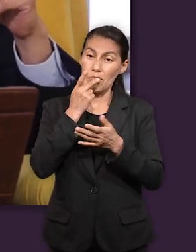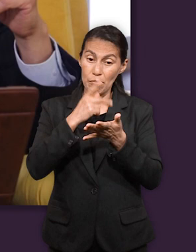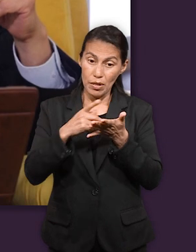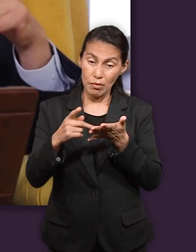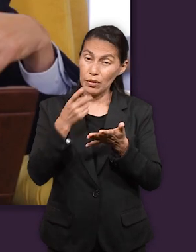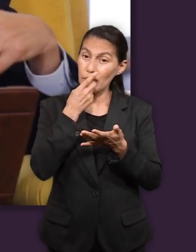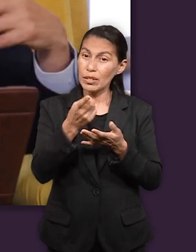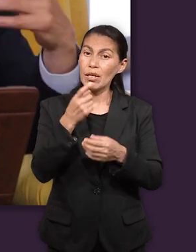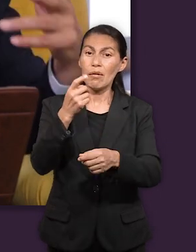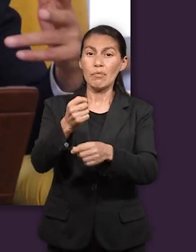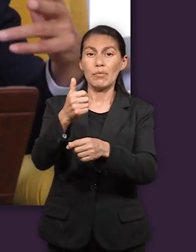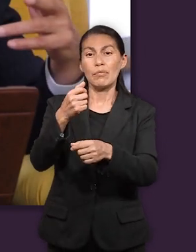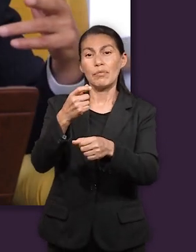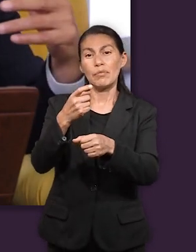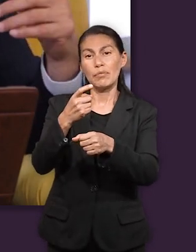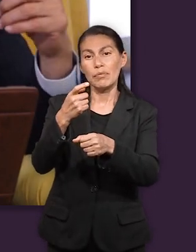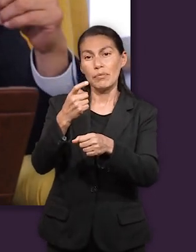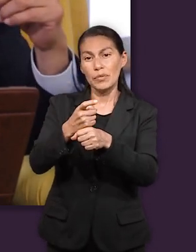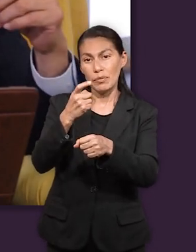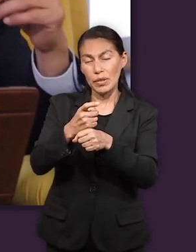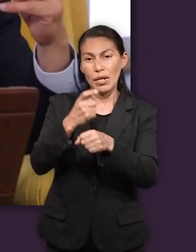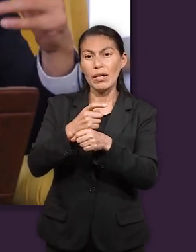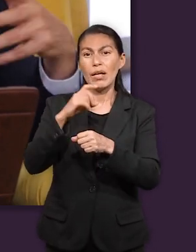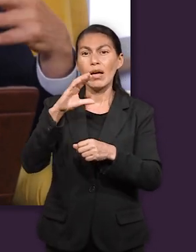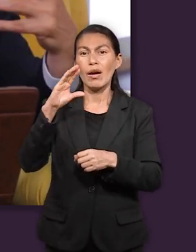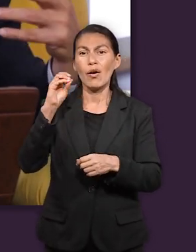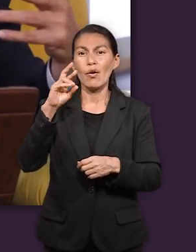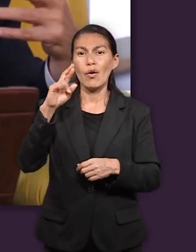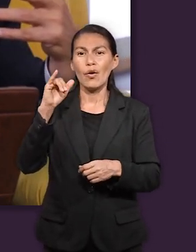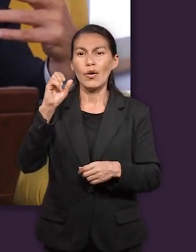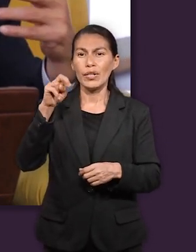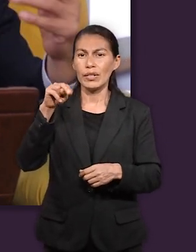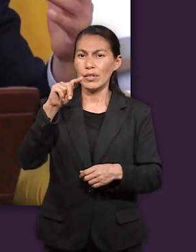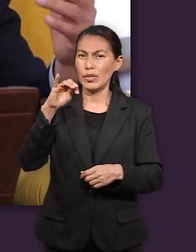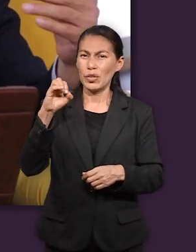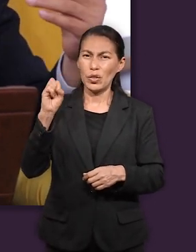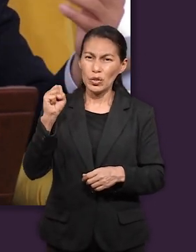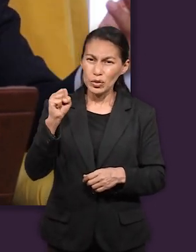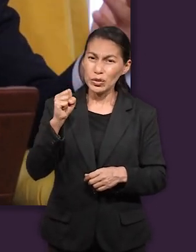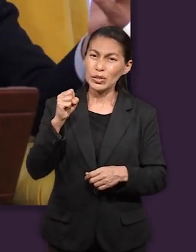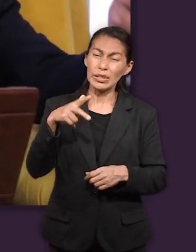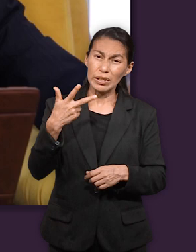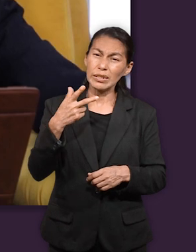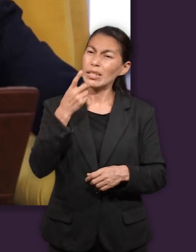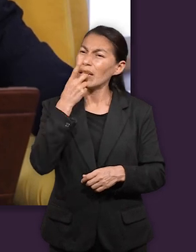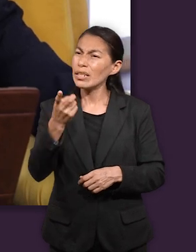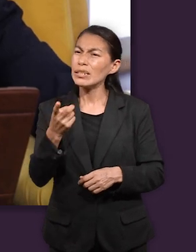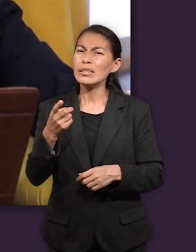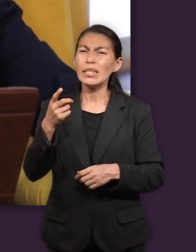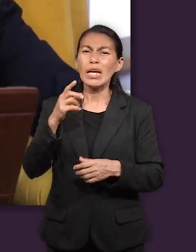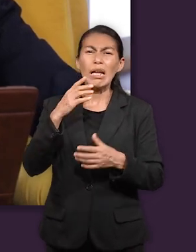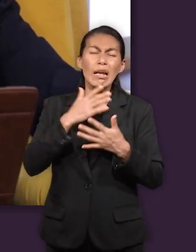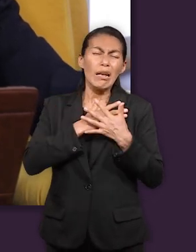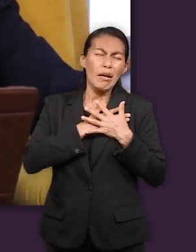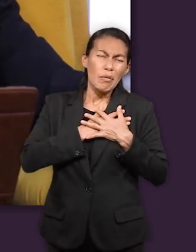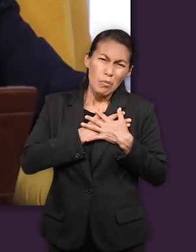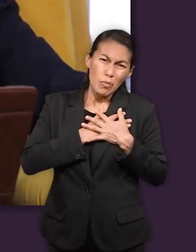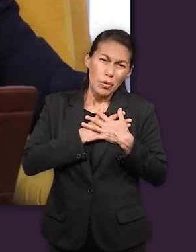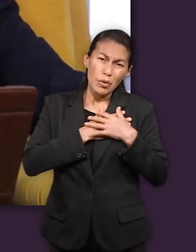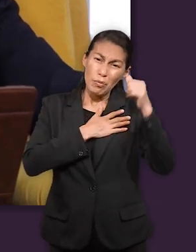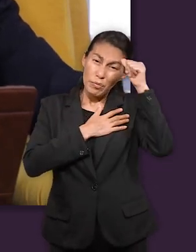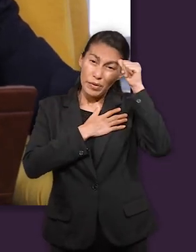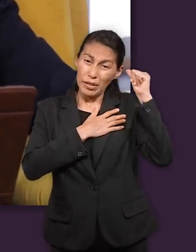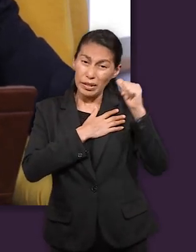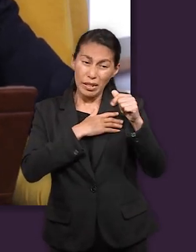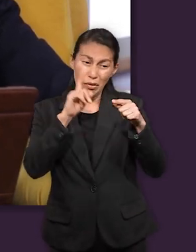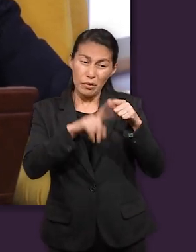Corintios 13 siempre van a permanecer y el amor será más grande porque el amor cubrirá multitud de pecados que es